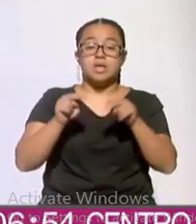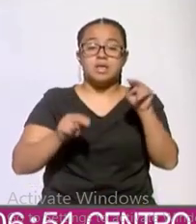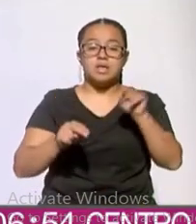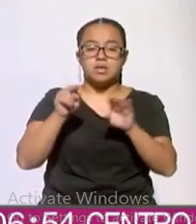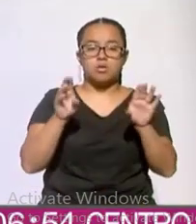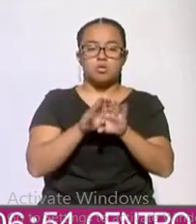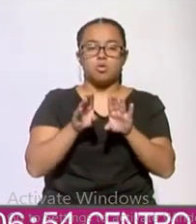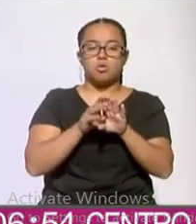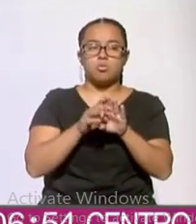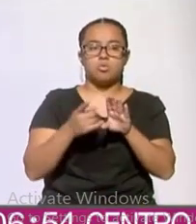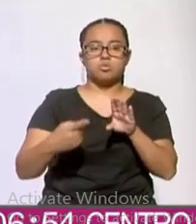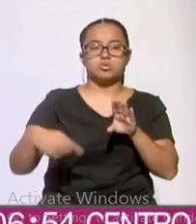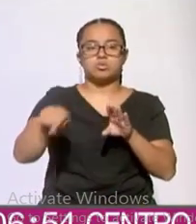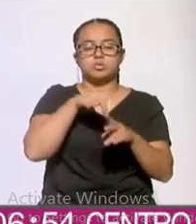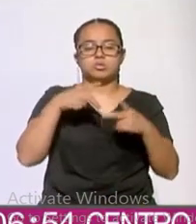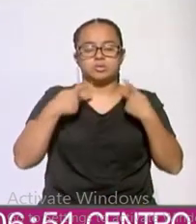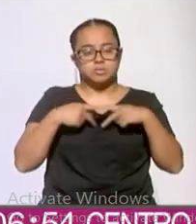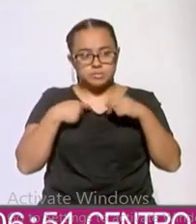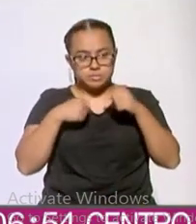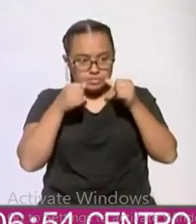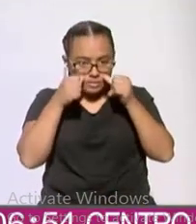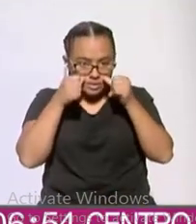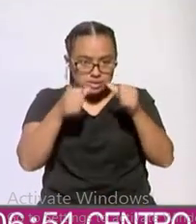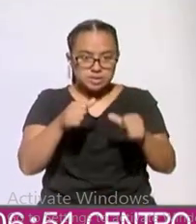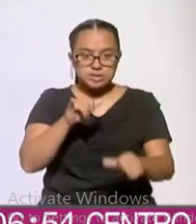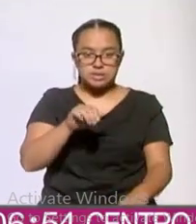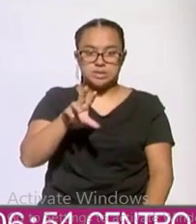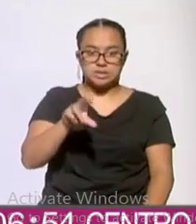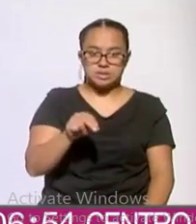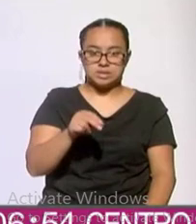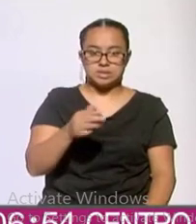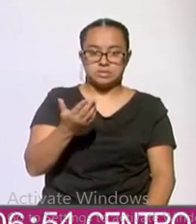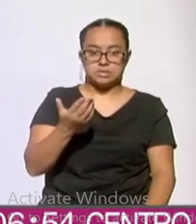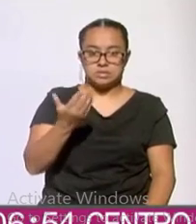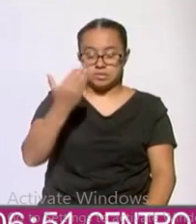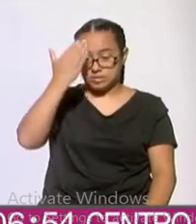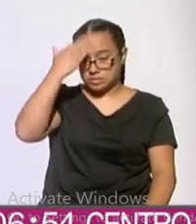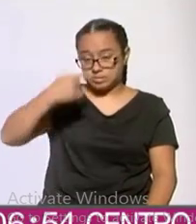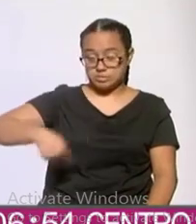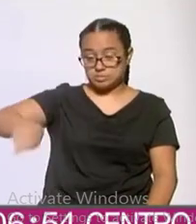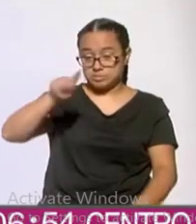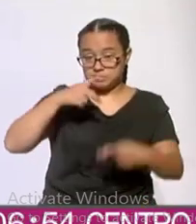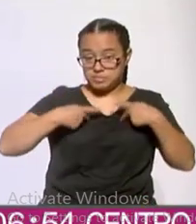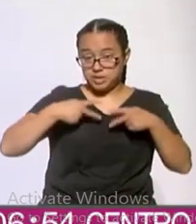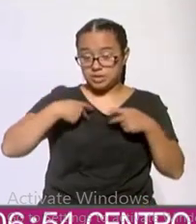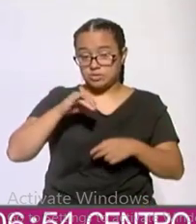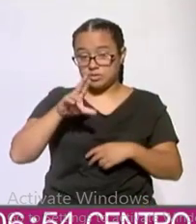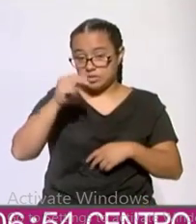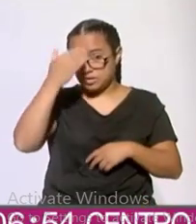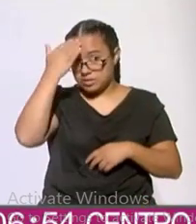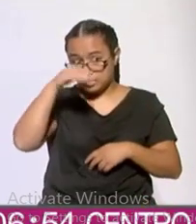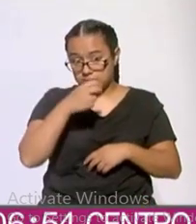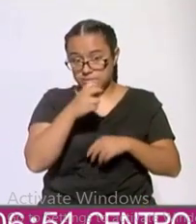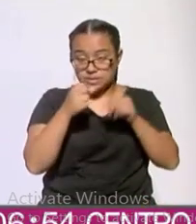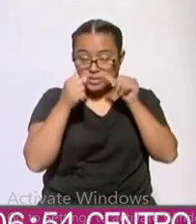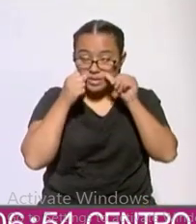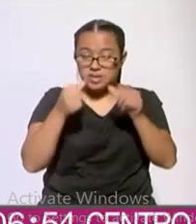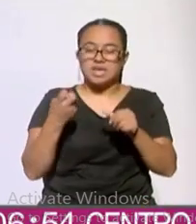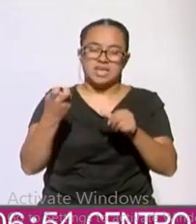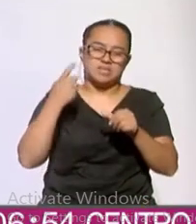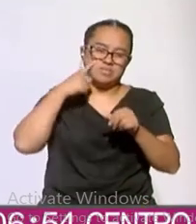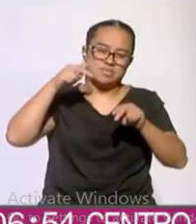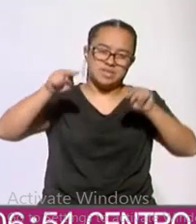atención, qué tanto sabemos de este conflicto. Este es el nivel de